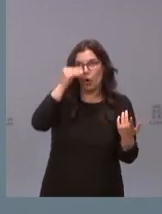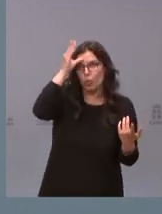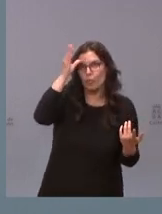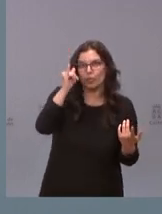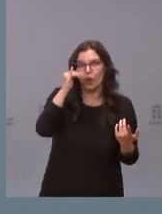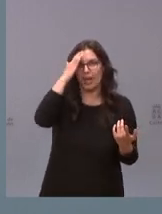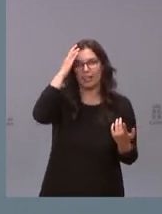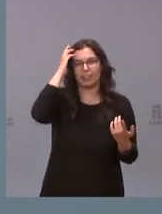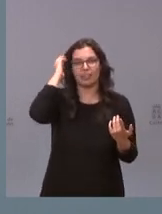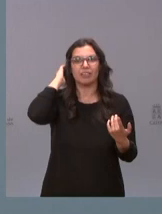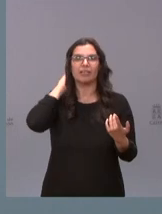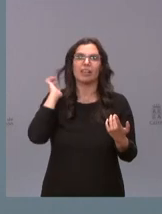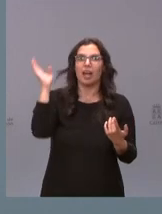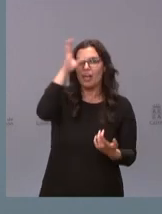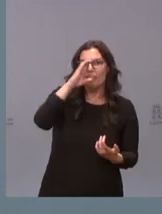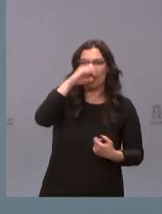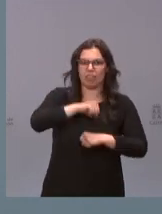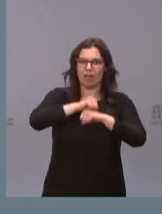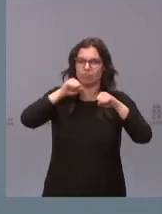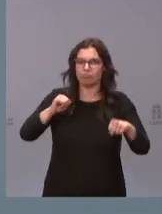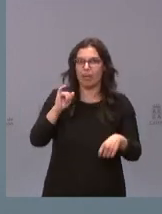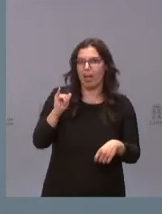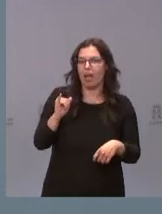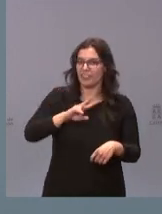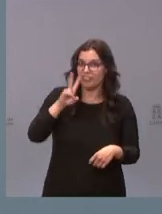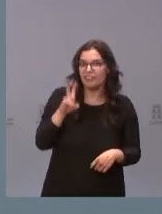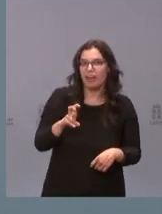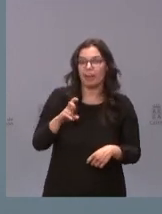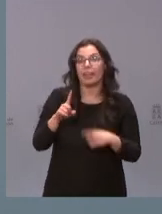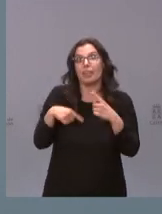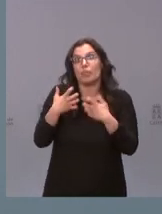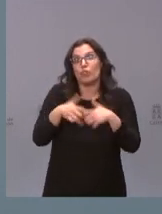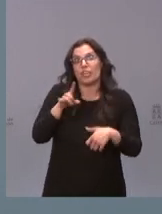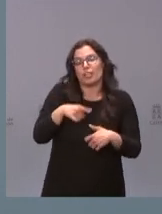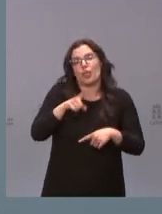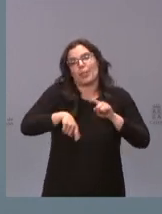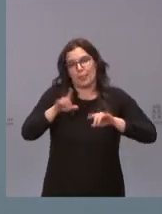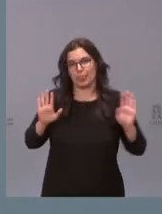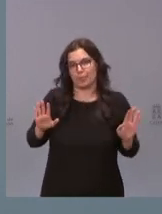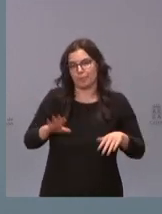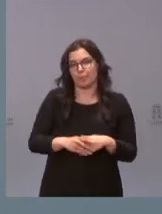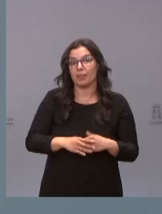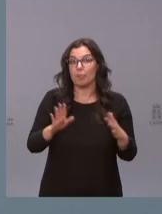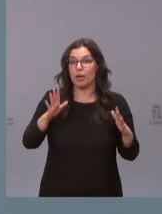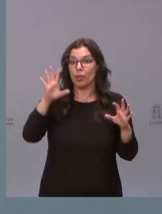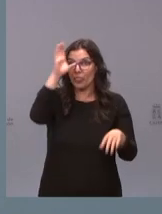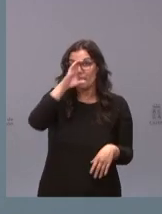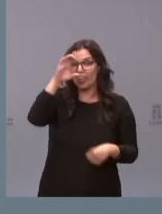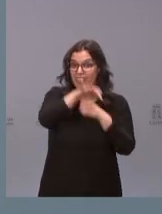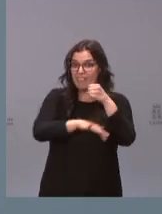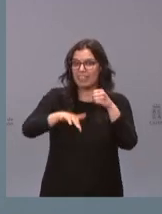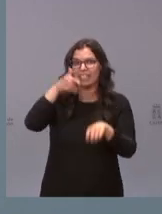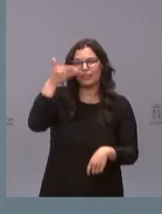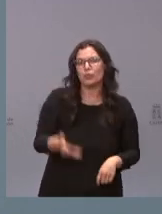una ciencia robusta detrás de ello que luego a veces puede funcionar o no funcionar pero la ciencia básica es